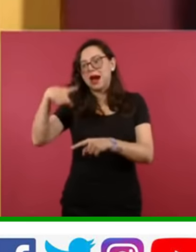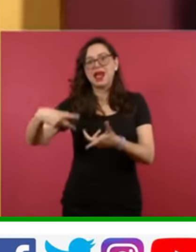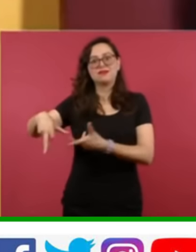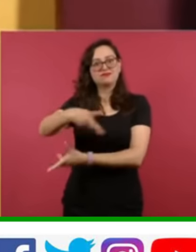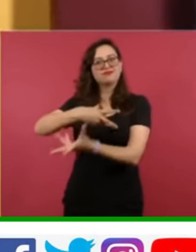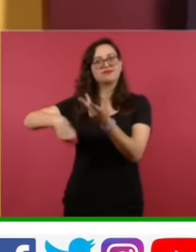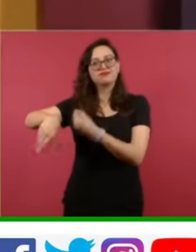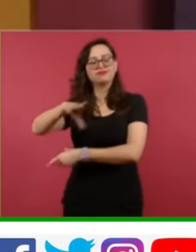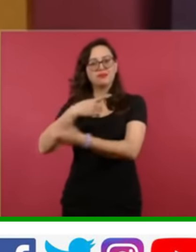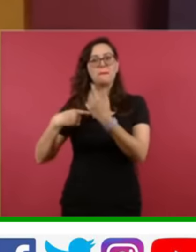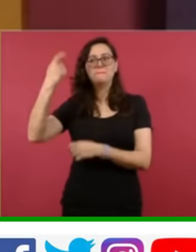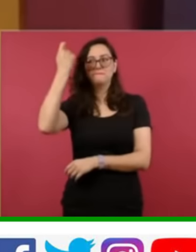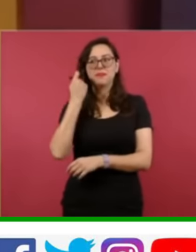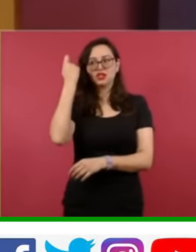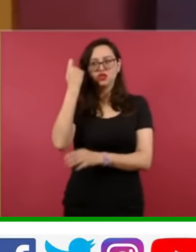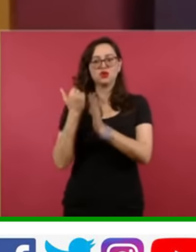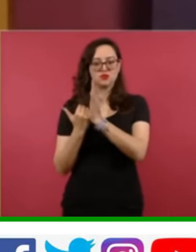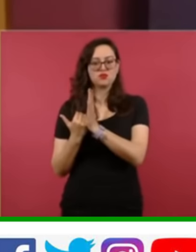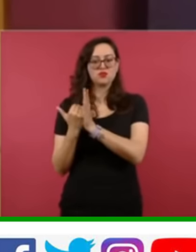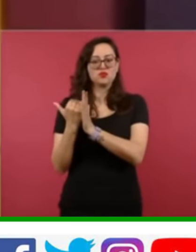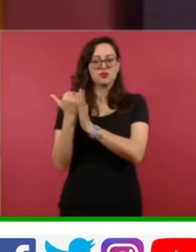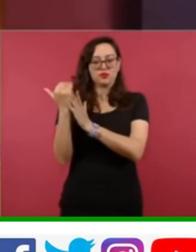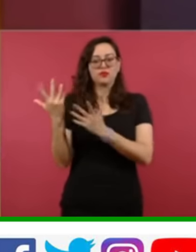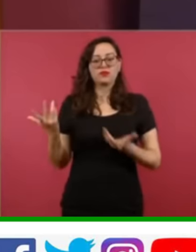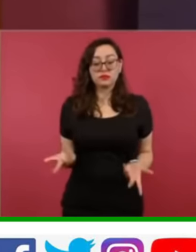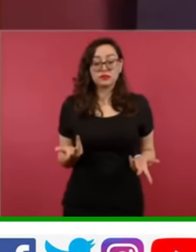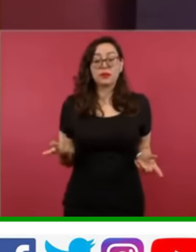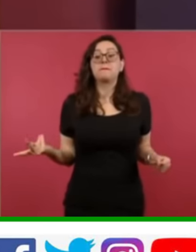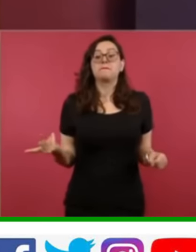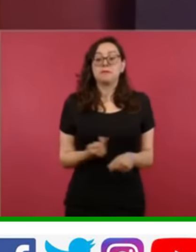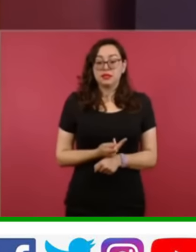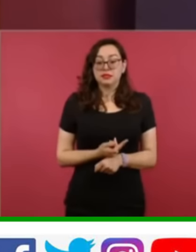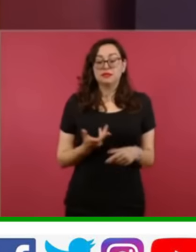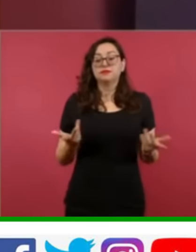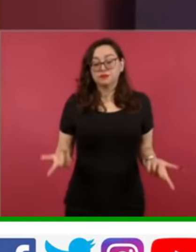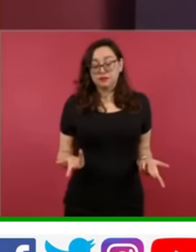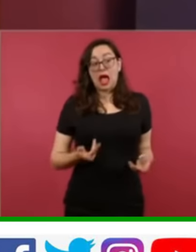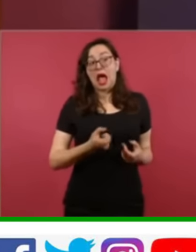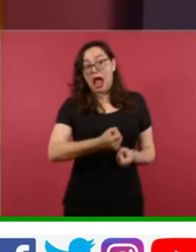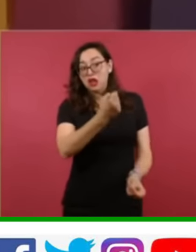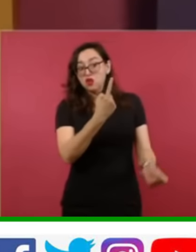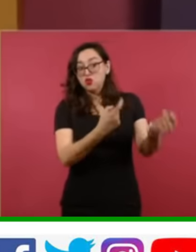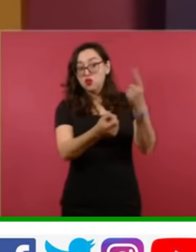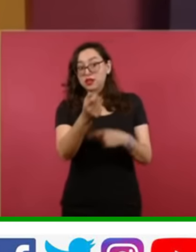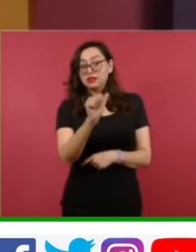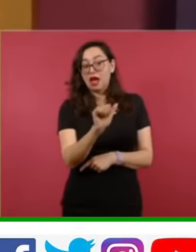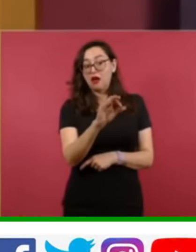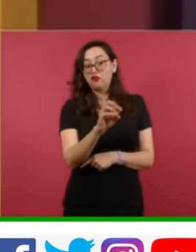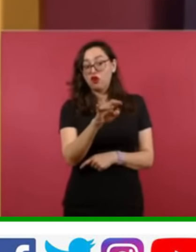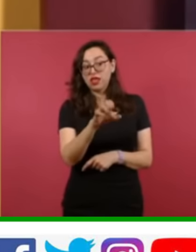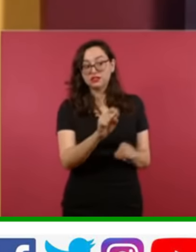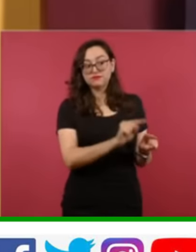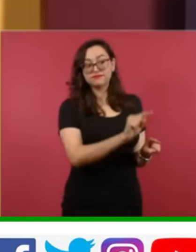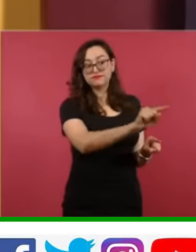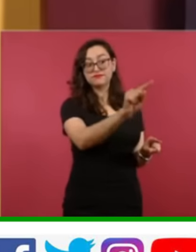permitiendo que las Afores, y las Afores tampoco estaban regresando la totalidad de los recursos y los recursos